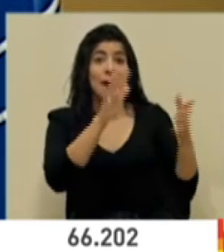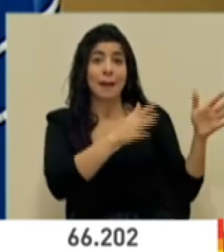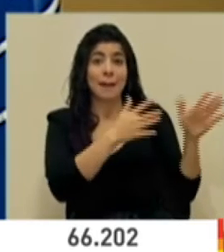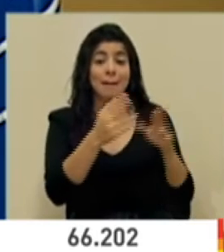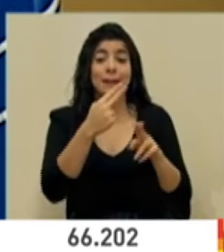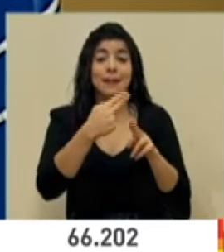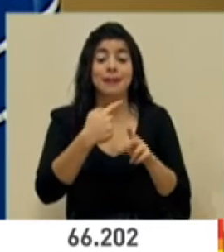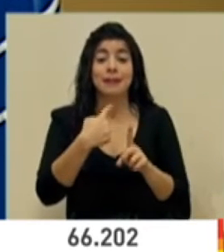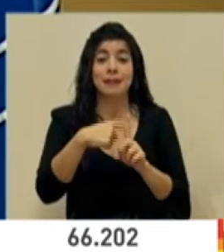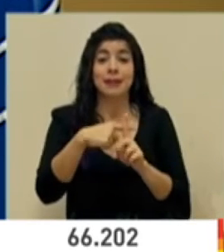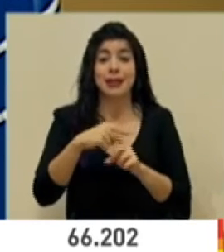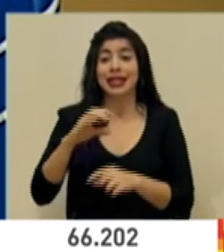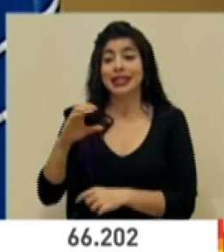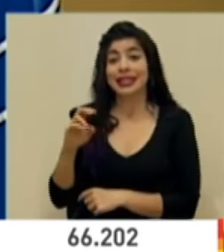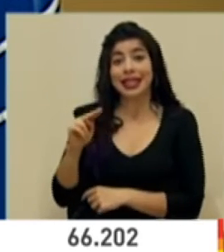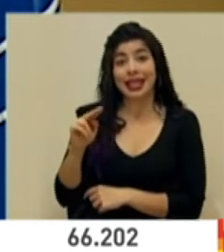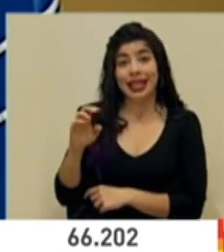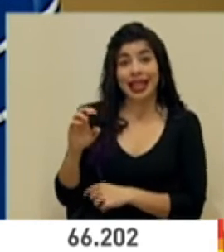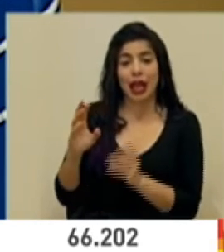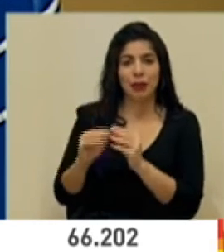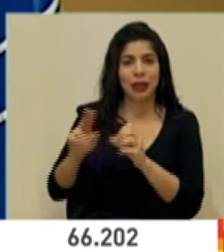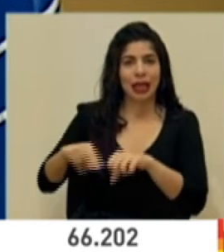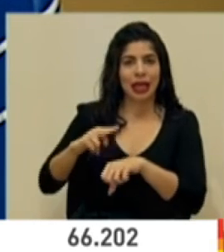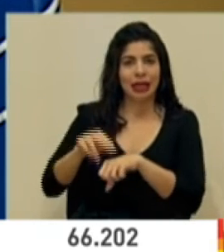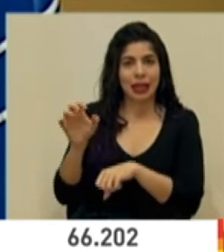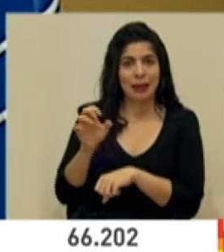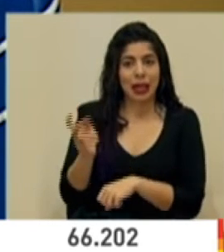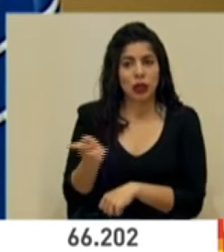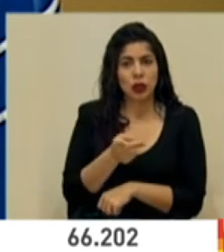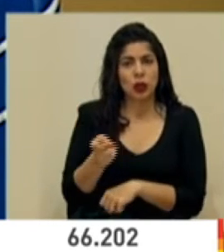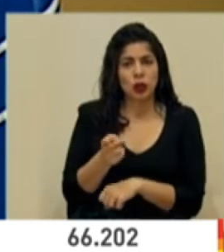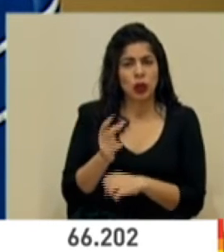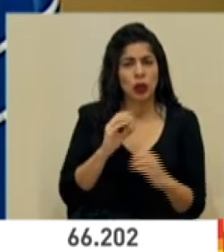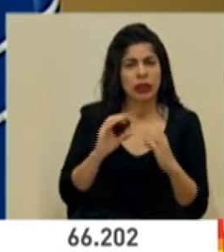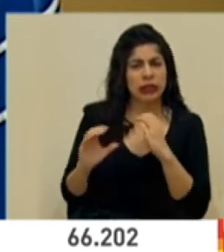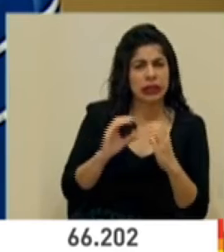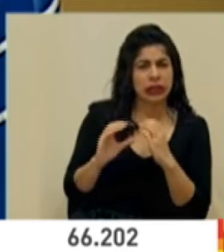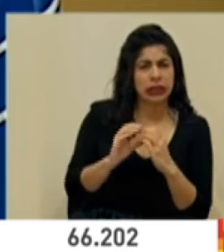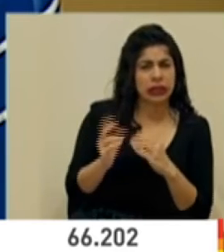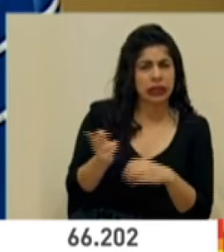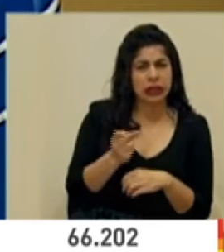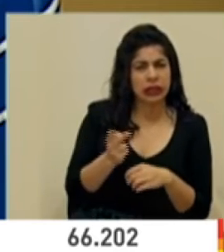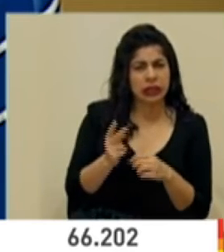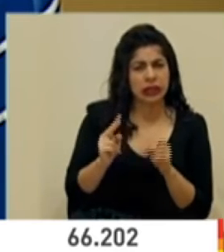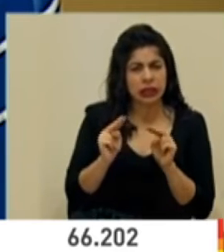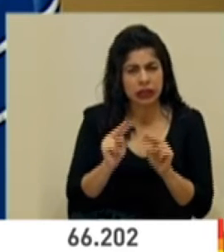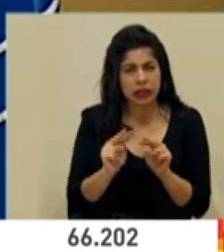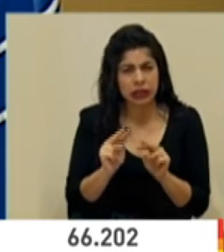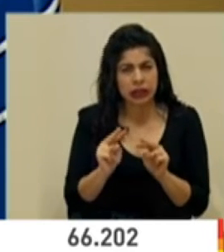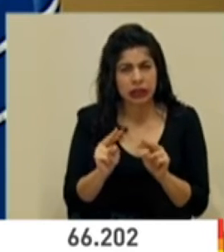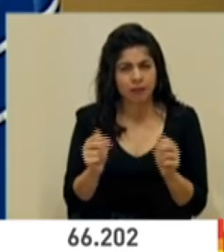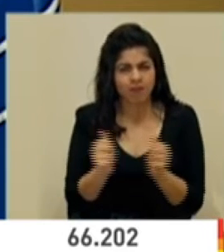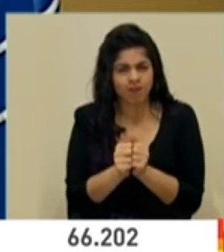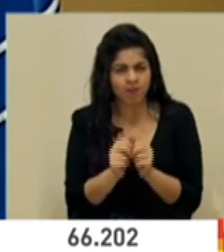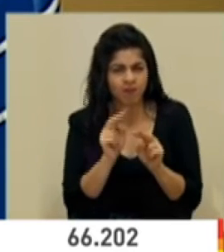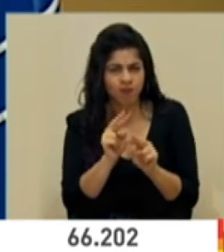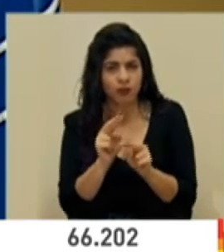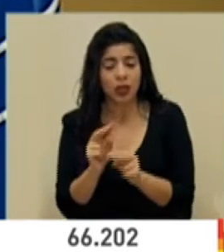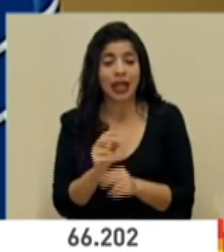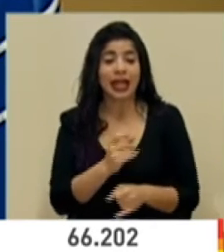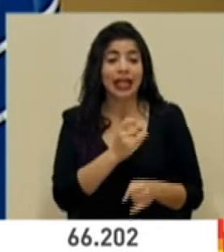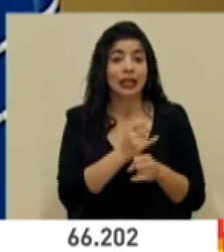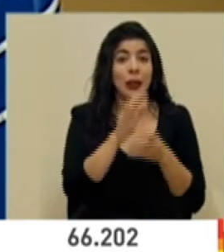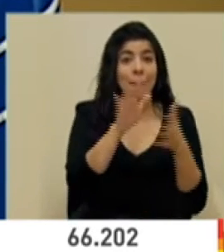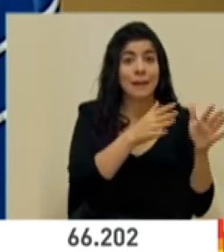CNE estarán en constante comunicación y seguimiento del evento. El Instituto Meteorológico es el ente